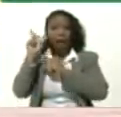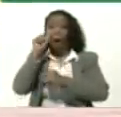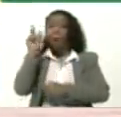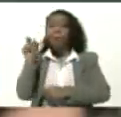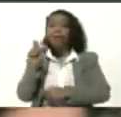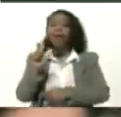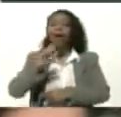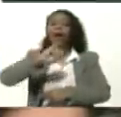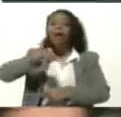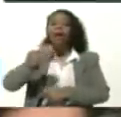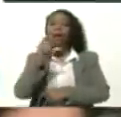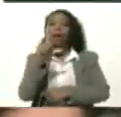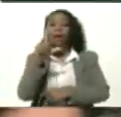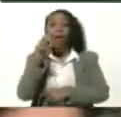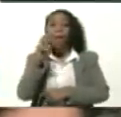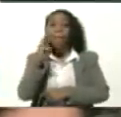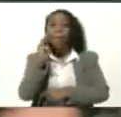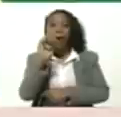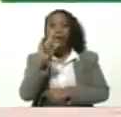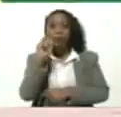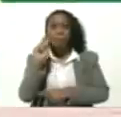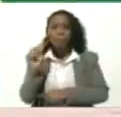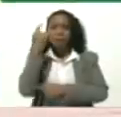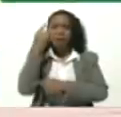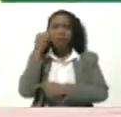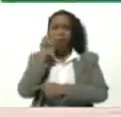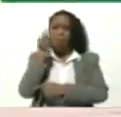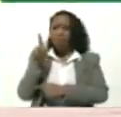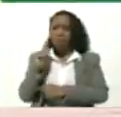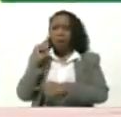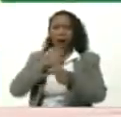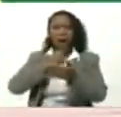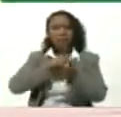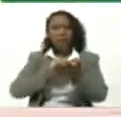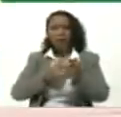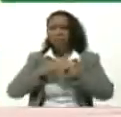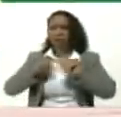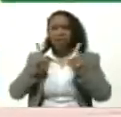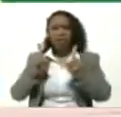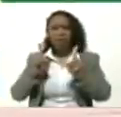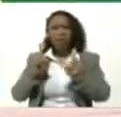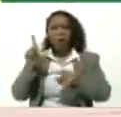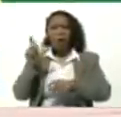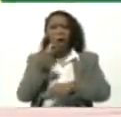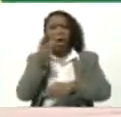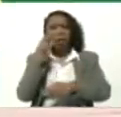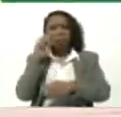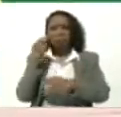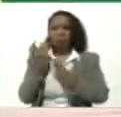Conjota Conjota Primera vez que veo Gilberto No Gilberto